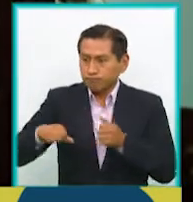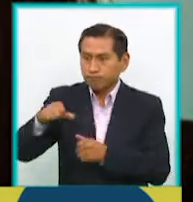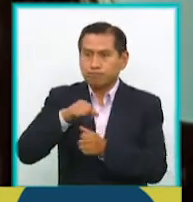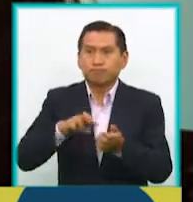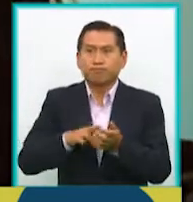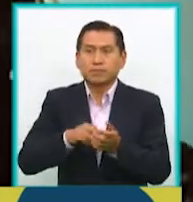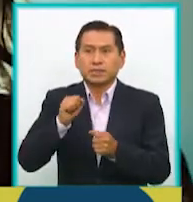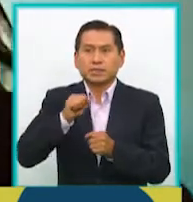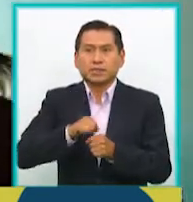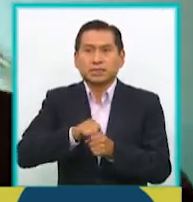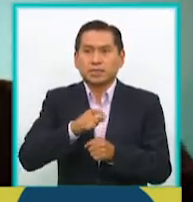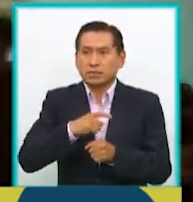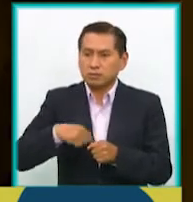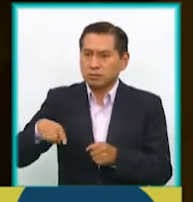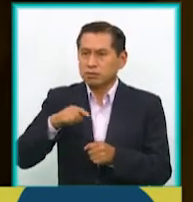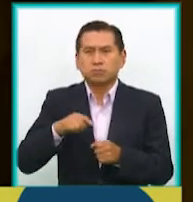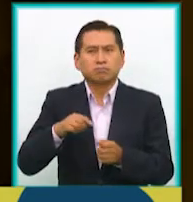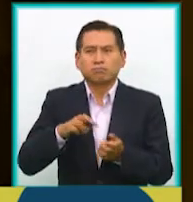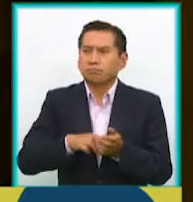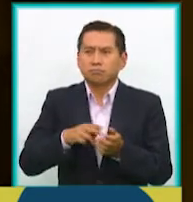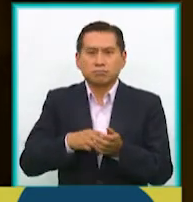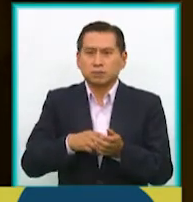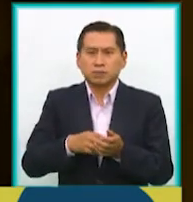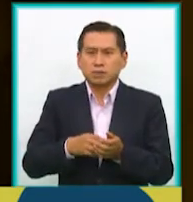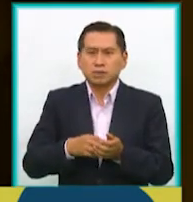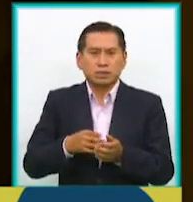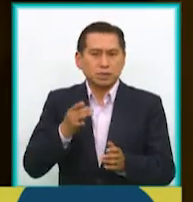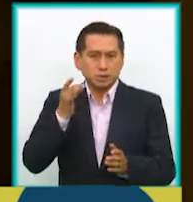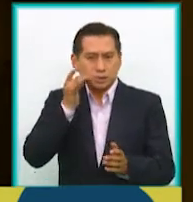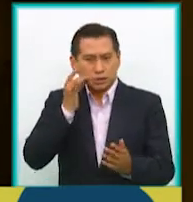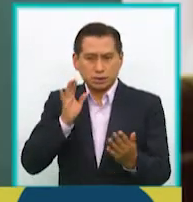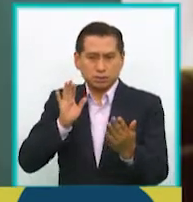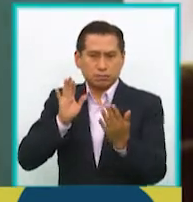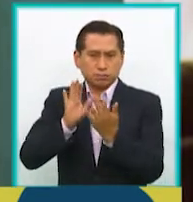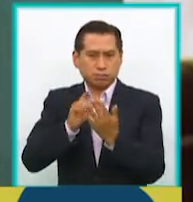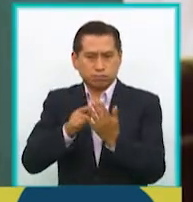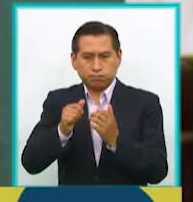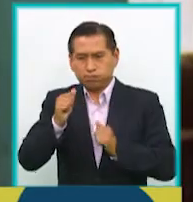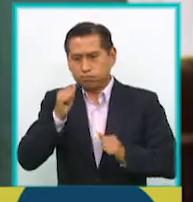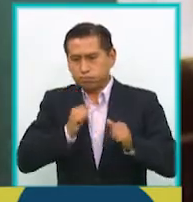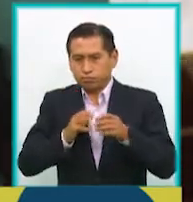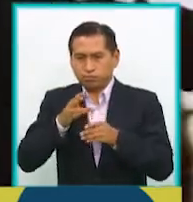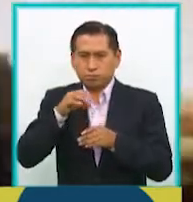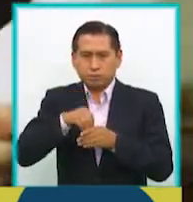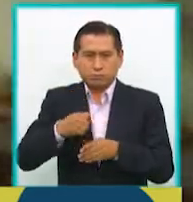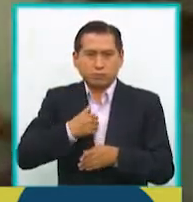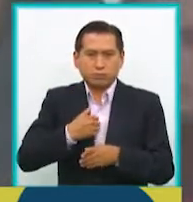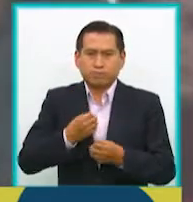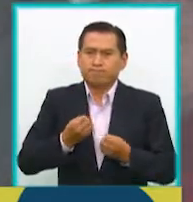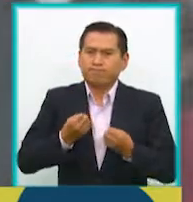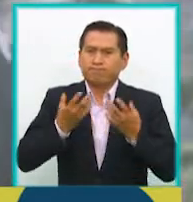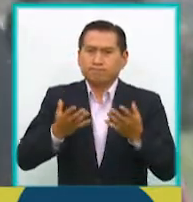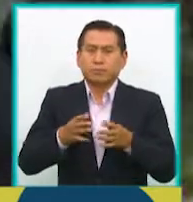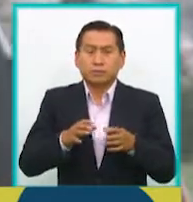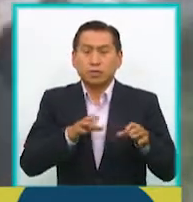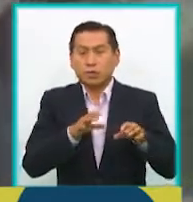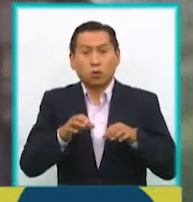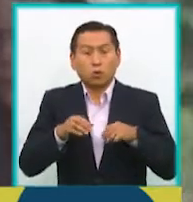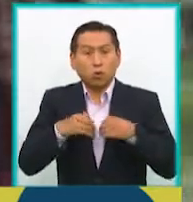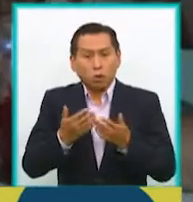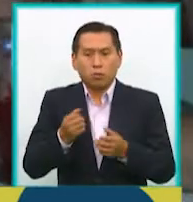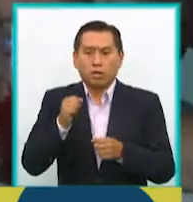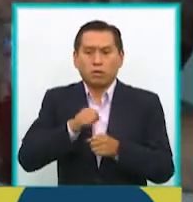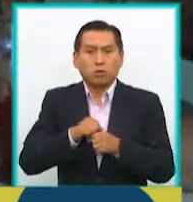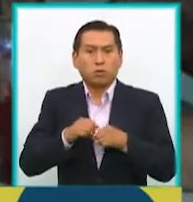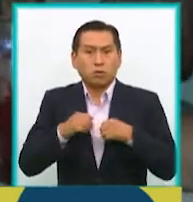trabajar de una manera muy cercana el desarrollo de los personajes, cómo tienen que hacerlo, cómo trabajar,